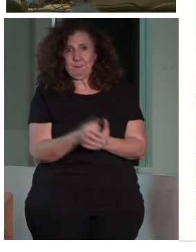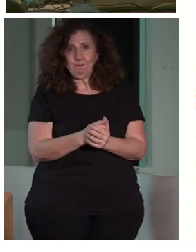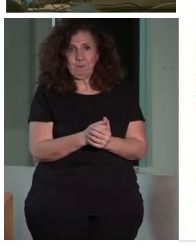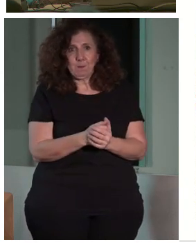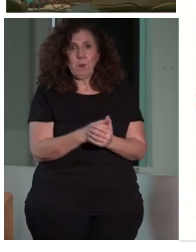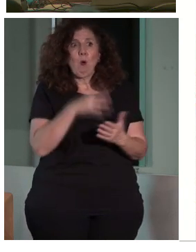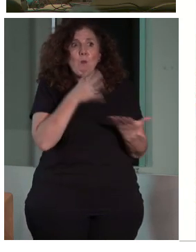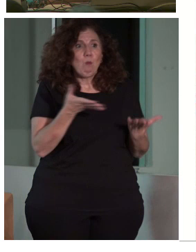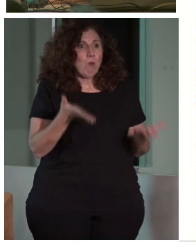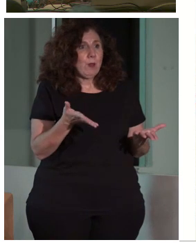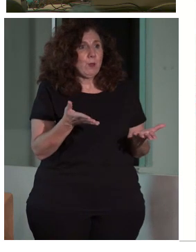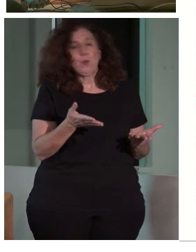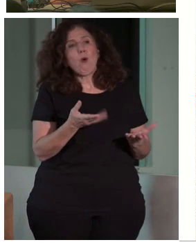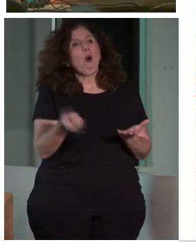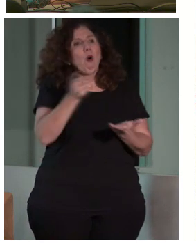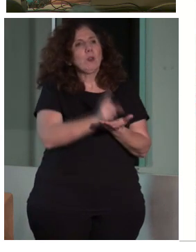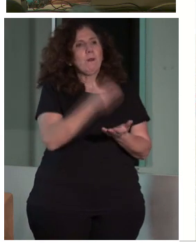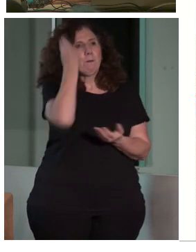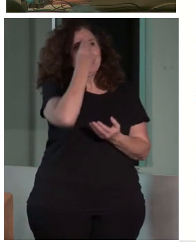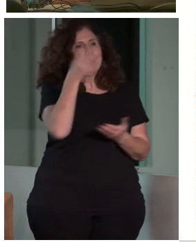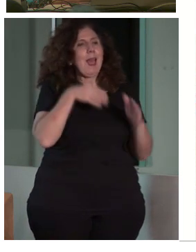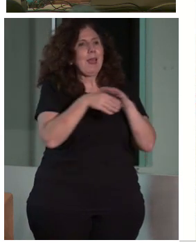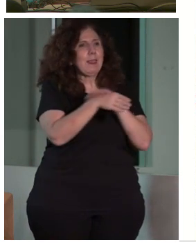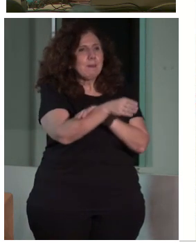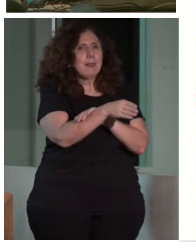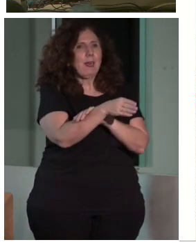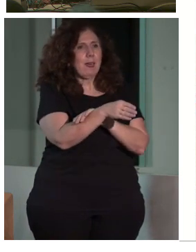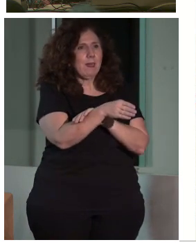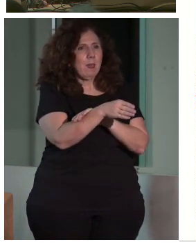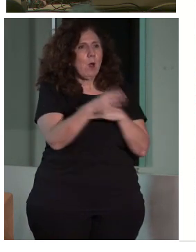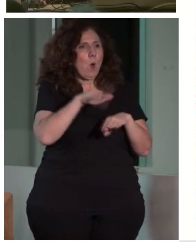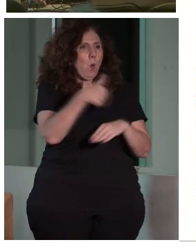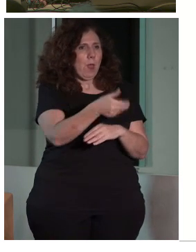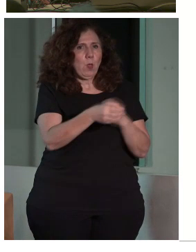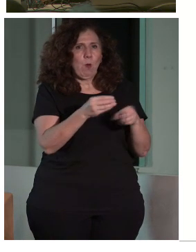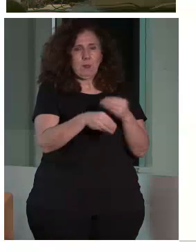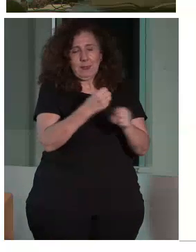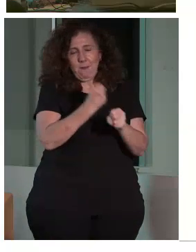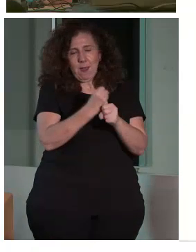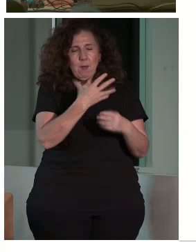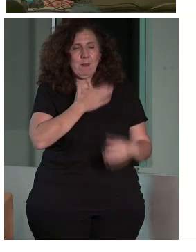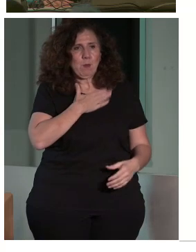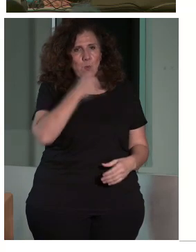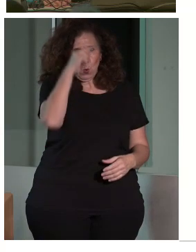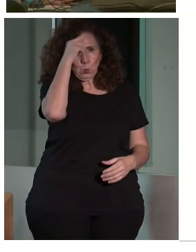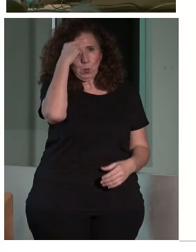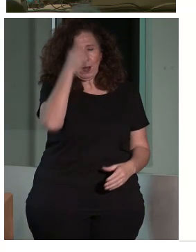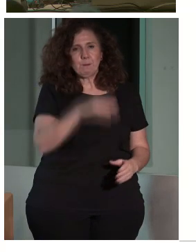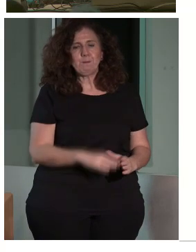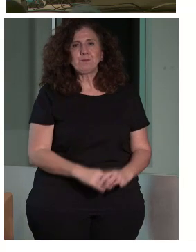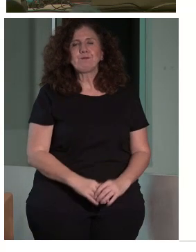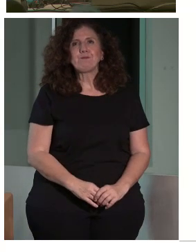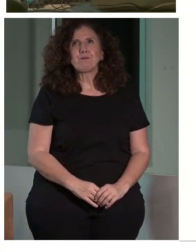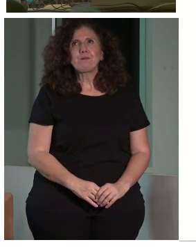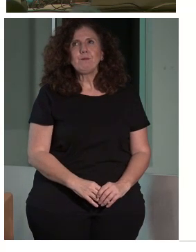Por lo tanto, pues otra vez piensa en accesibilidad cuando estás interviniendo en patrimonio cultural, ¿no? Bien, esto,